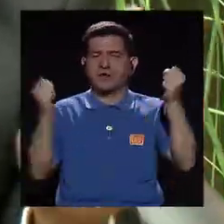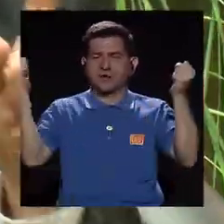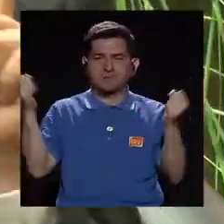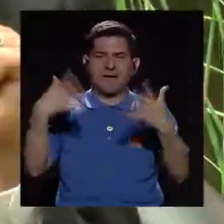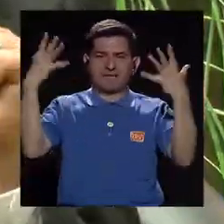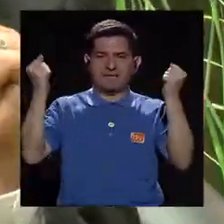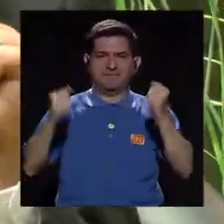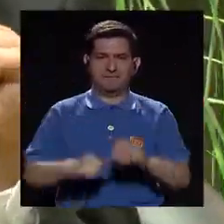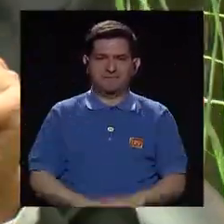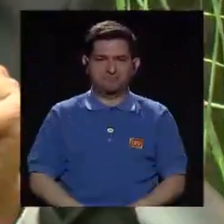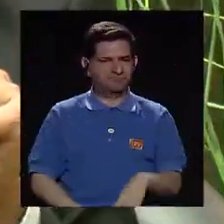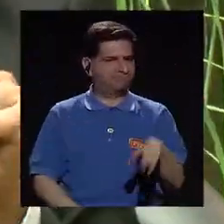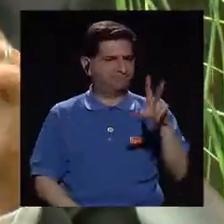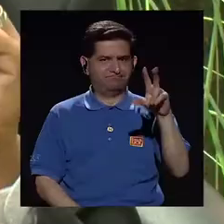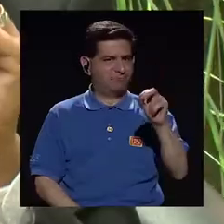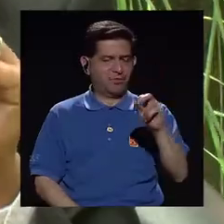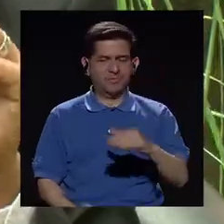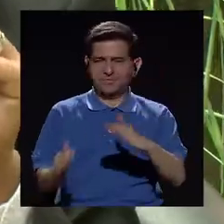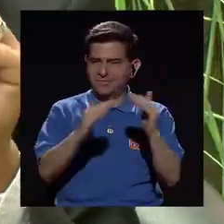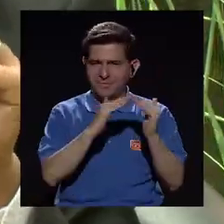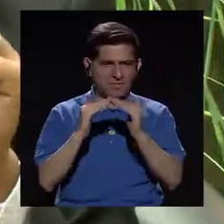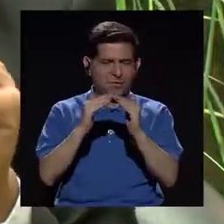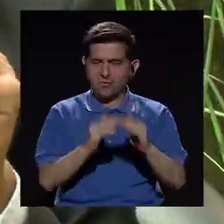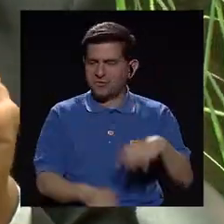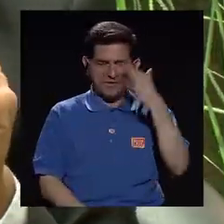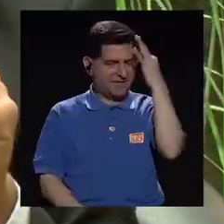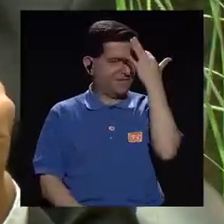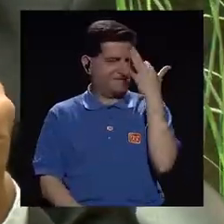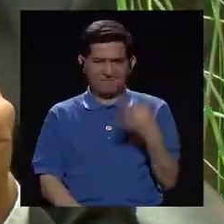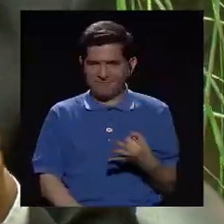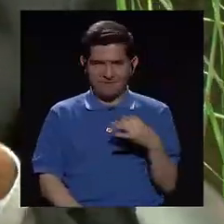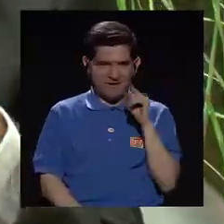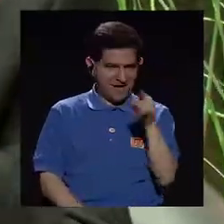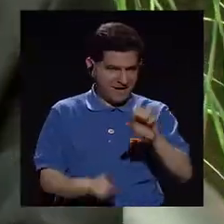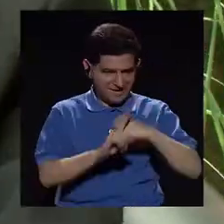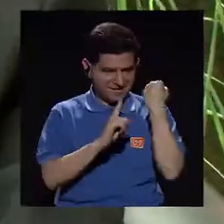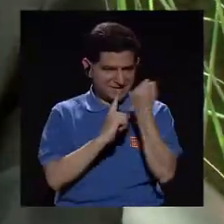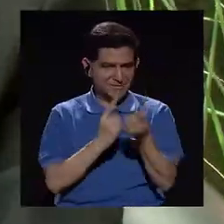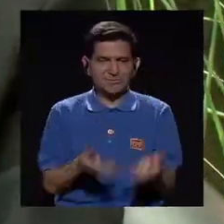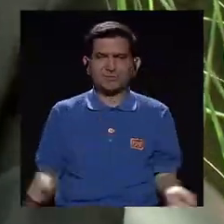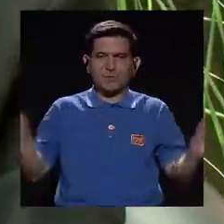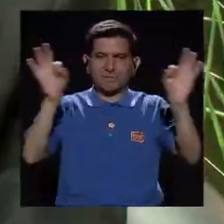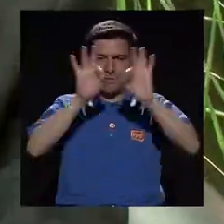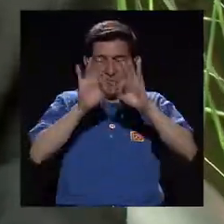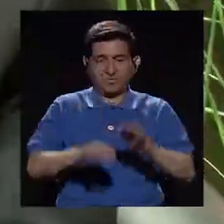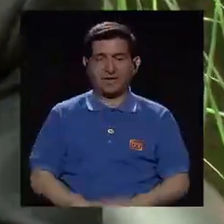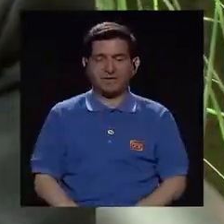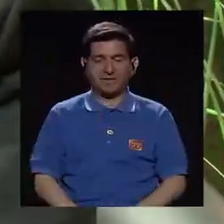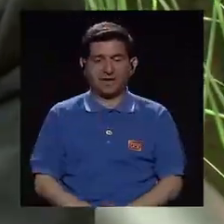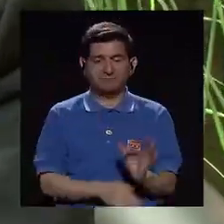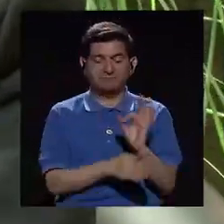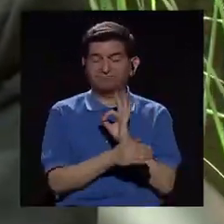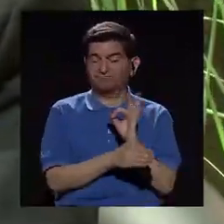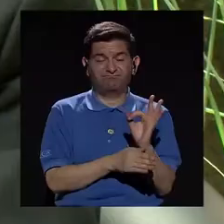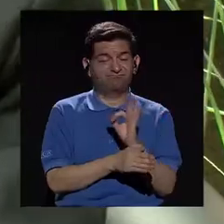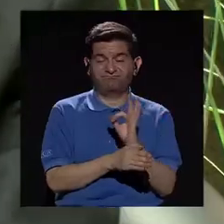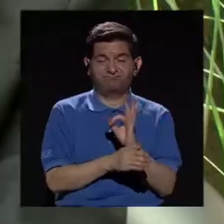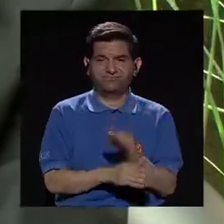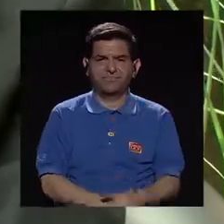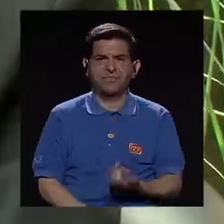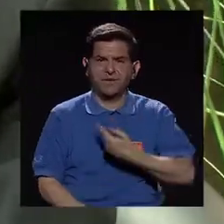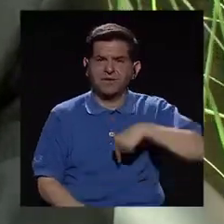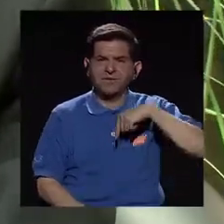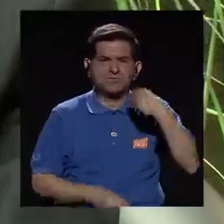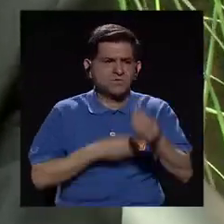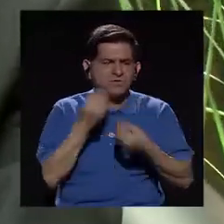No. Si la comunidad no tiene un convencimiento de que aquello es importante, realmente no funciona. ¿Qué